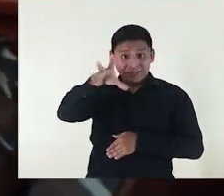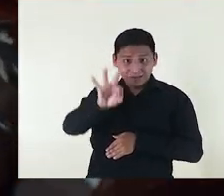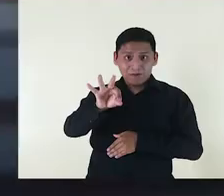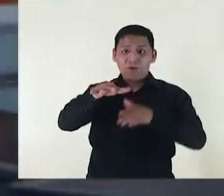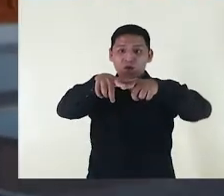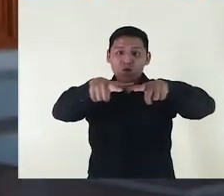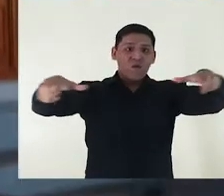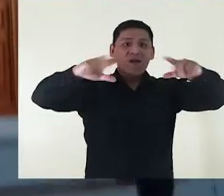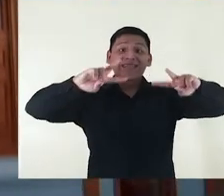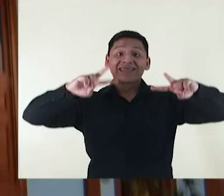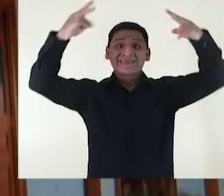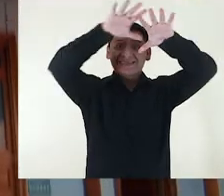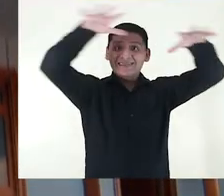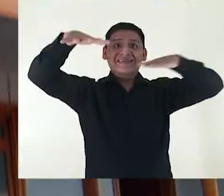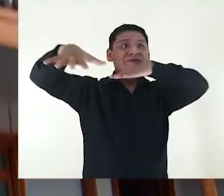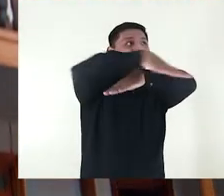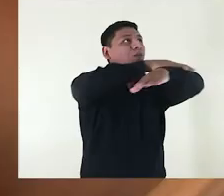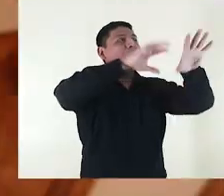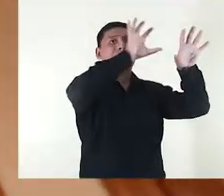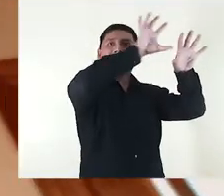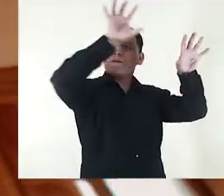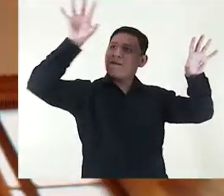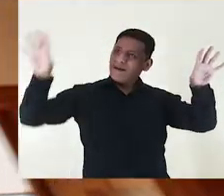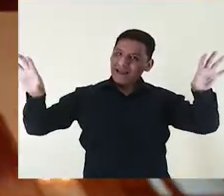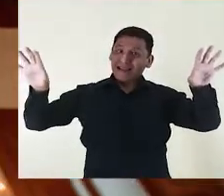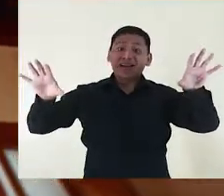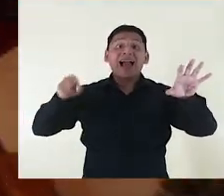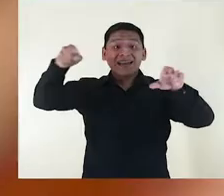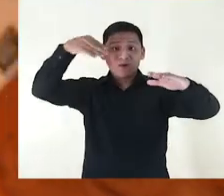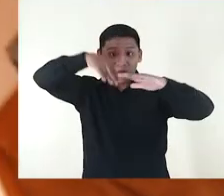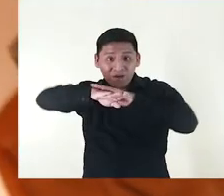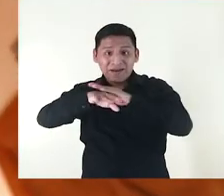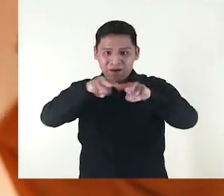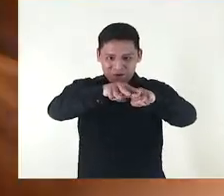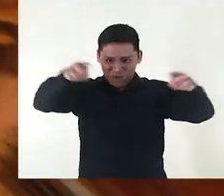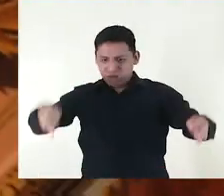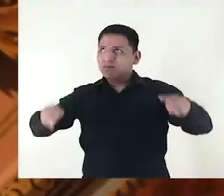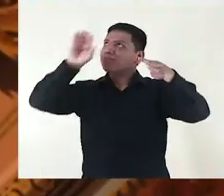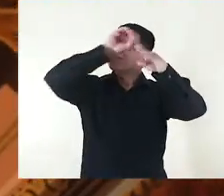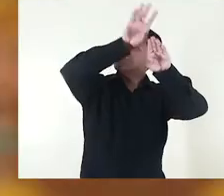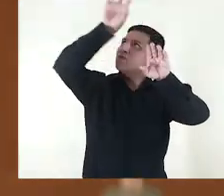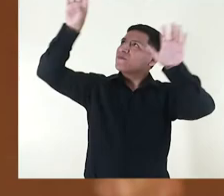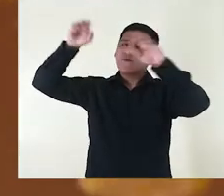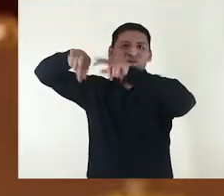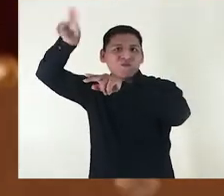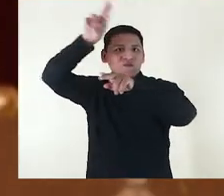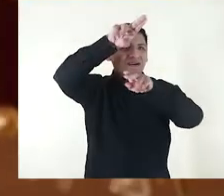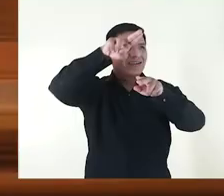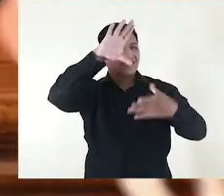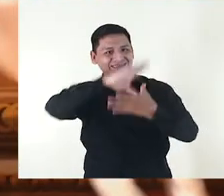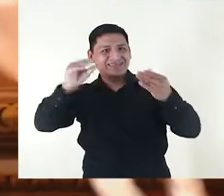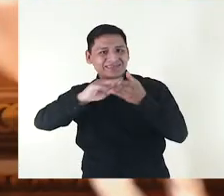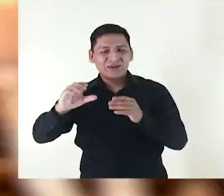siglo XIX, como este gran salón del segundo piso con tapicería decorada. En otro se guarda aún la evanistería de los techos.